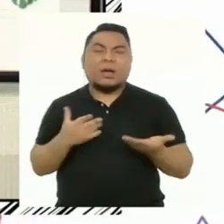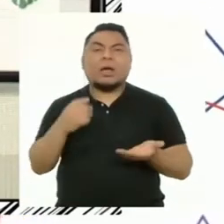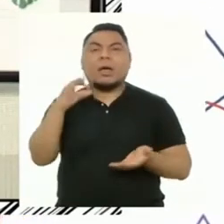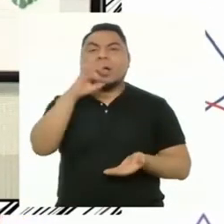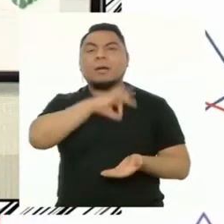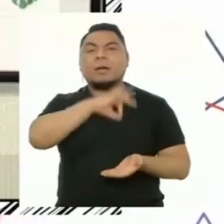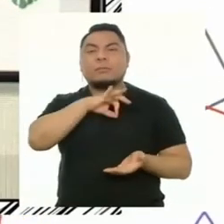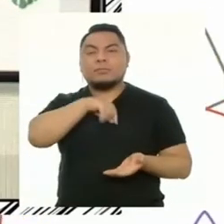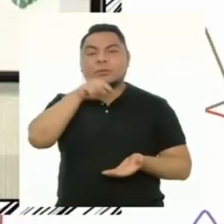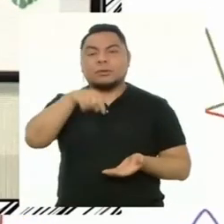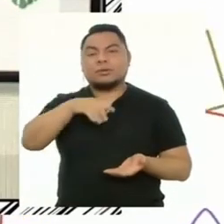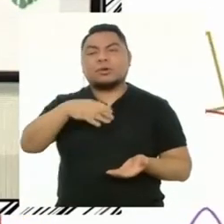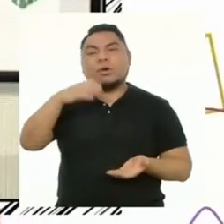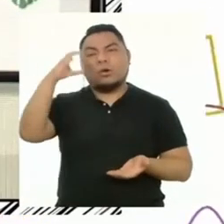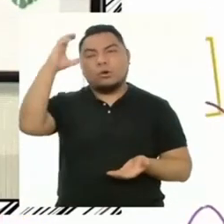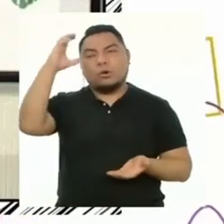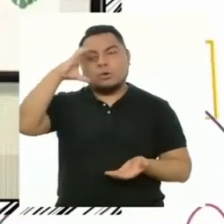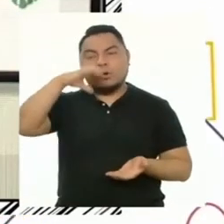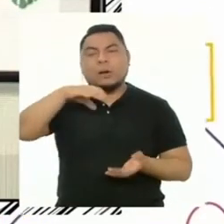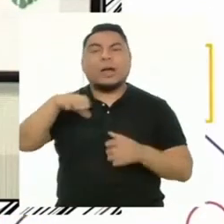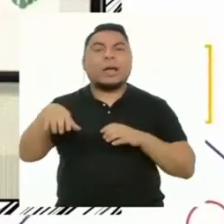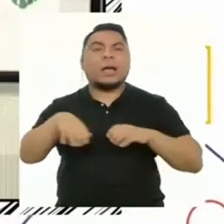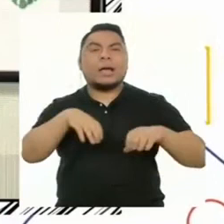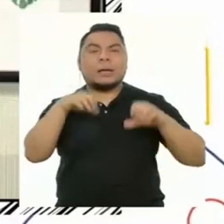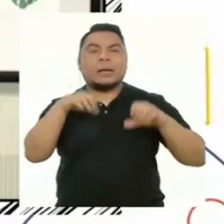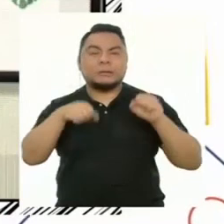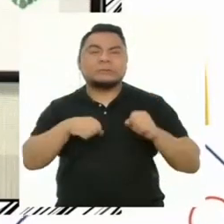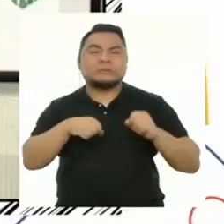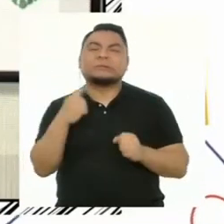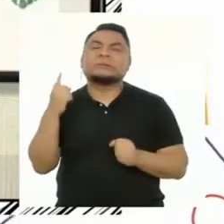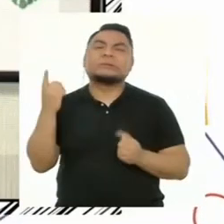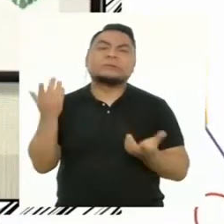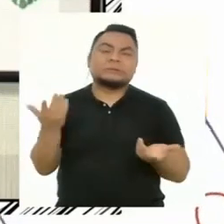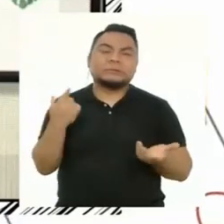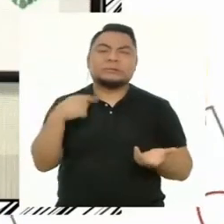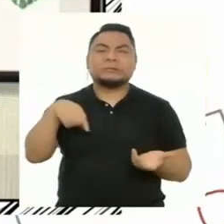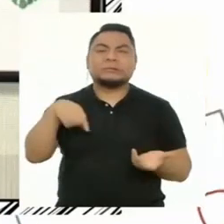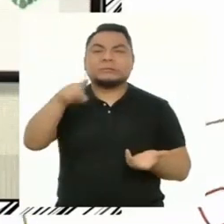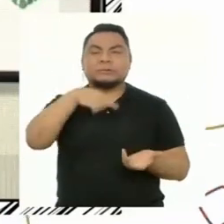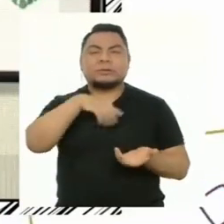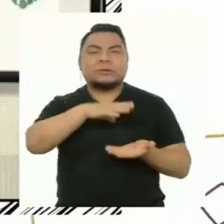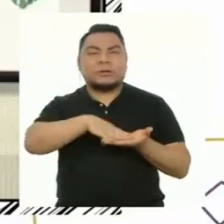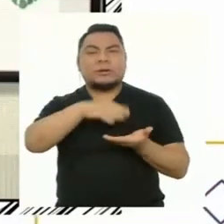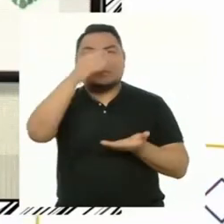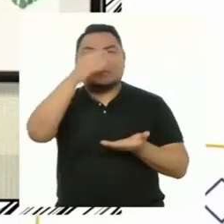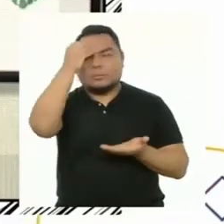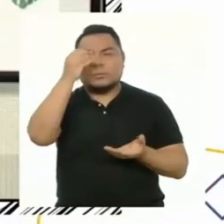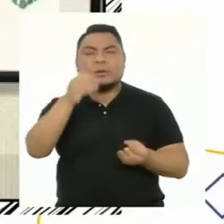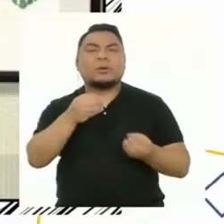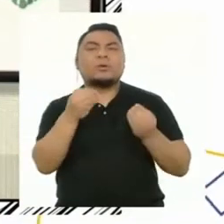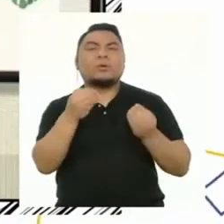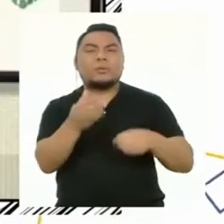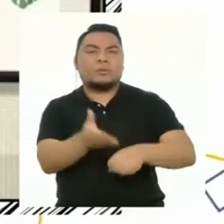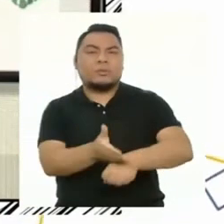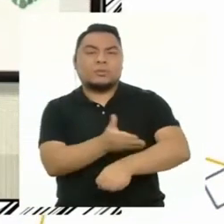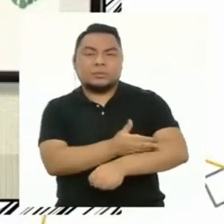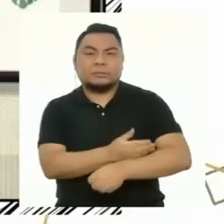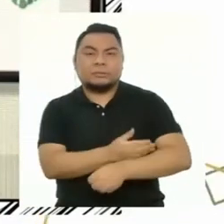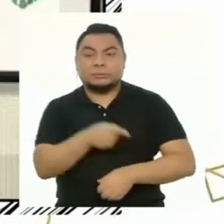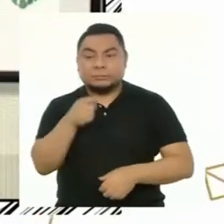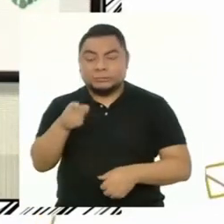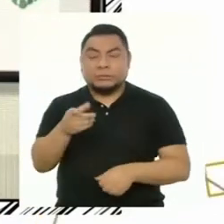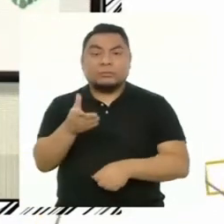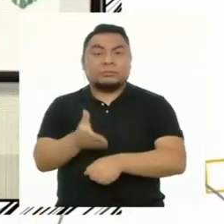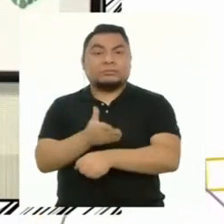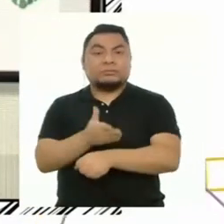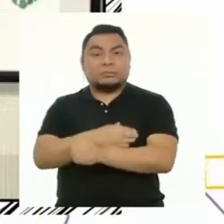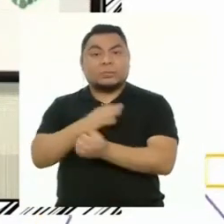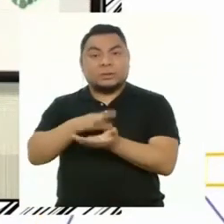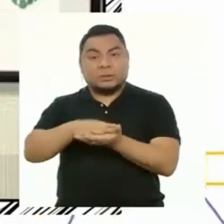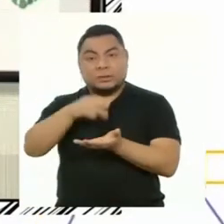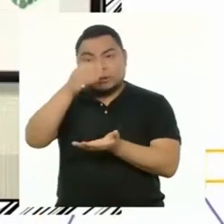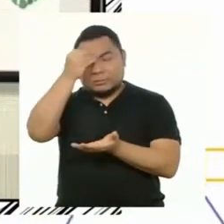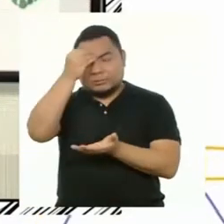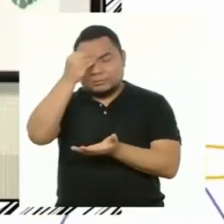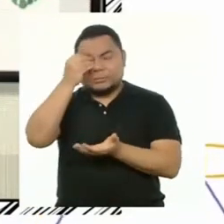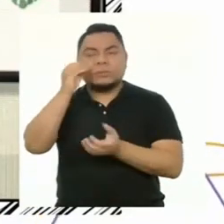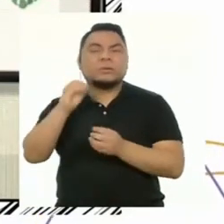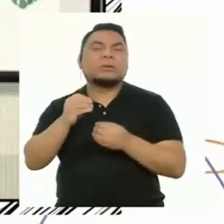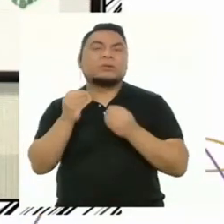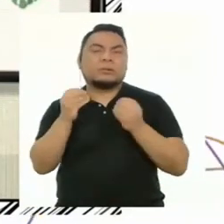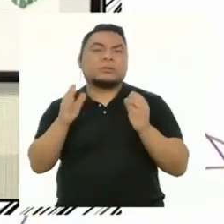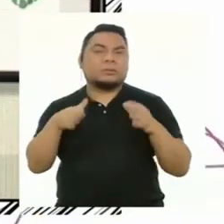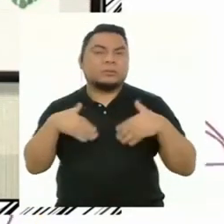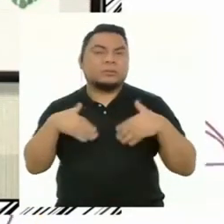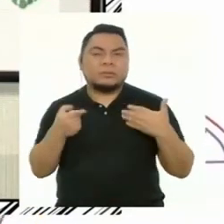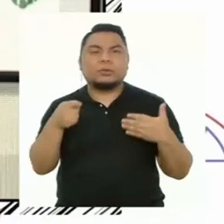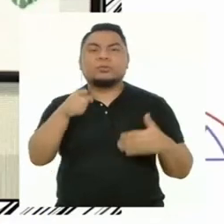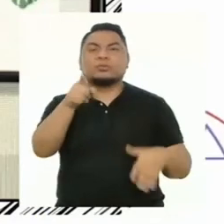de aprovechar este conocimiento y hacerlo significativo en nuestro aprendizaje. Los ritmos de aprendizaje los podemos definir como